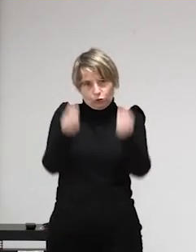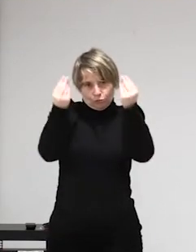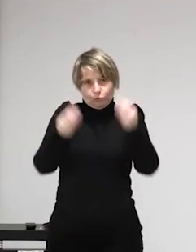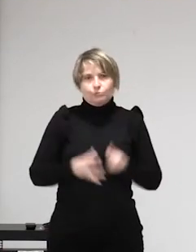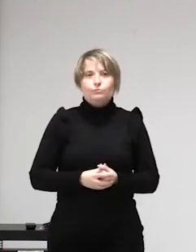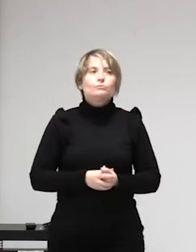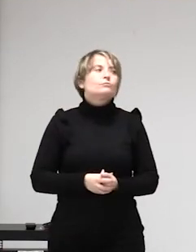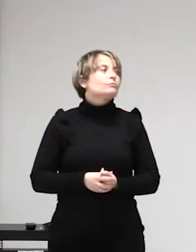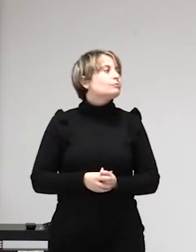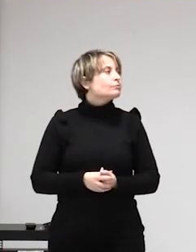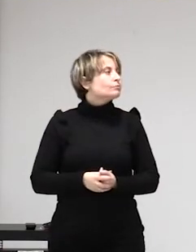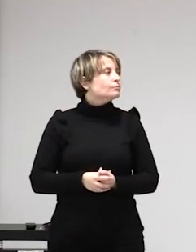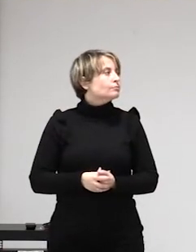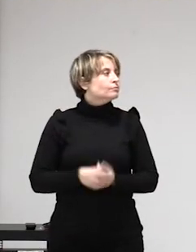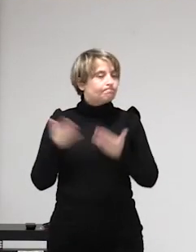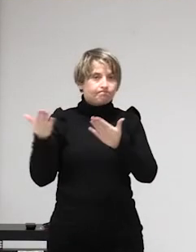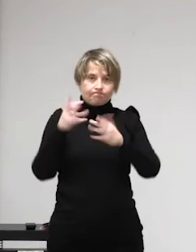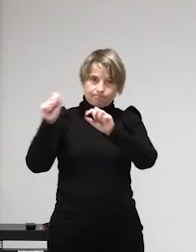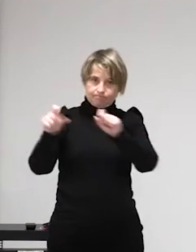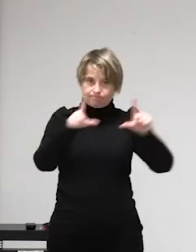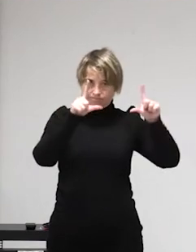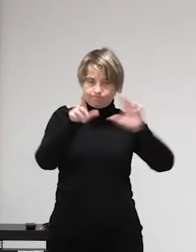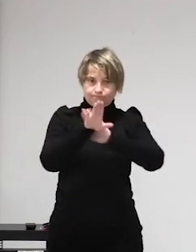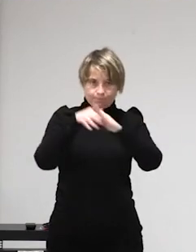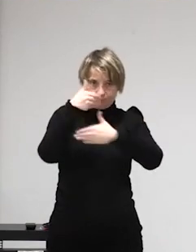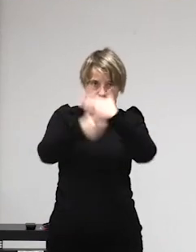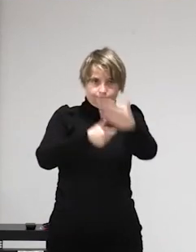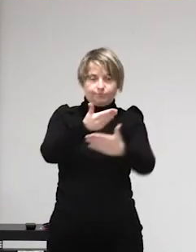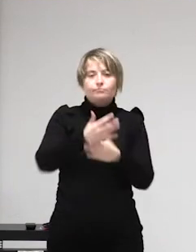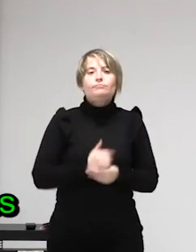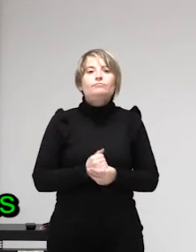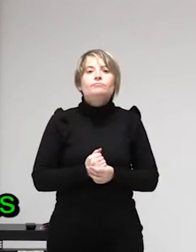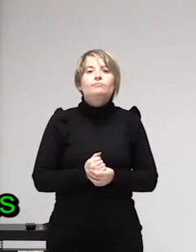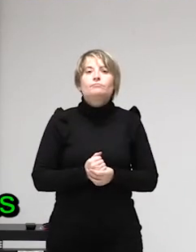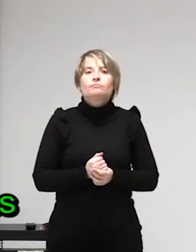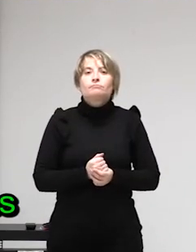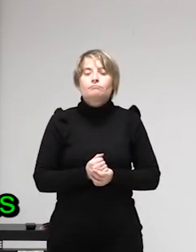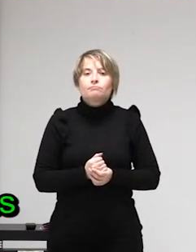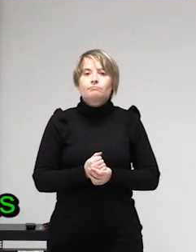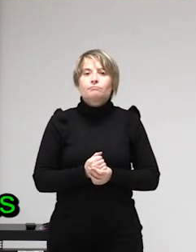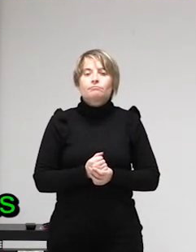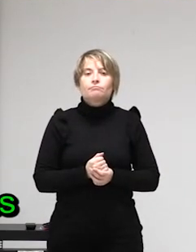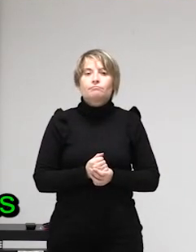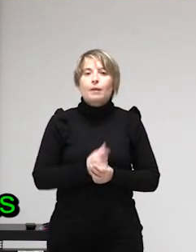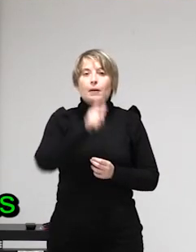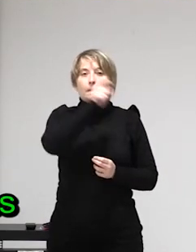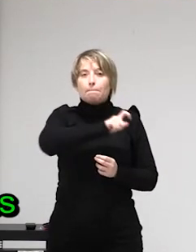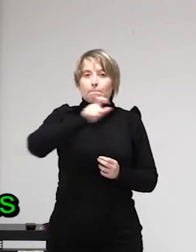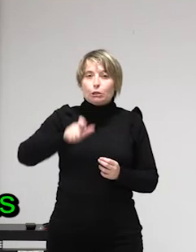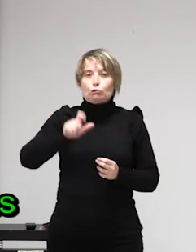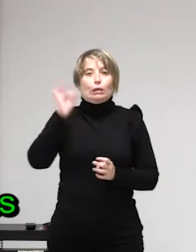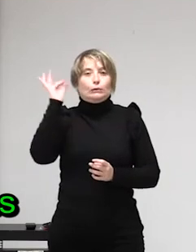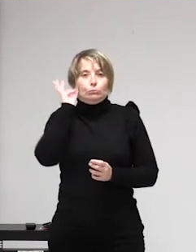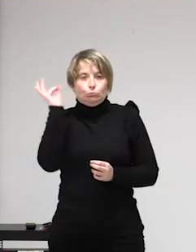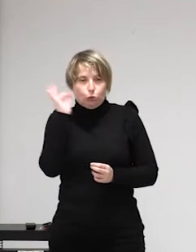cualquier conducta sexoafectiva que se pareciera al matrimonio es decir con la monogamia y tendríamos que estar las feministas vigilándonos